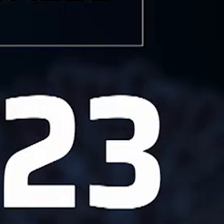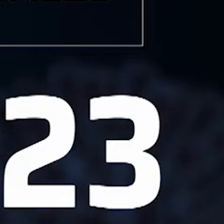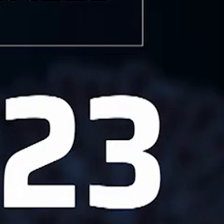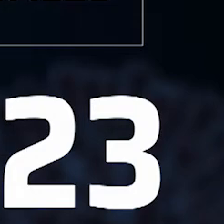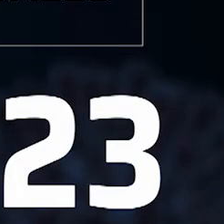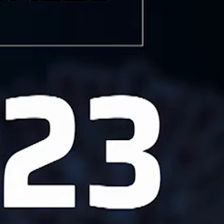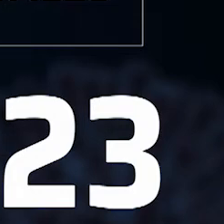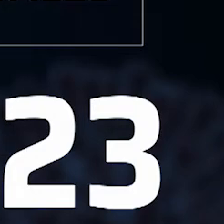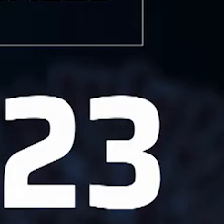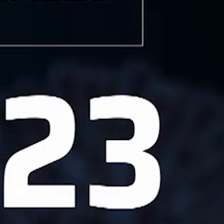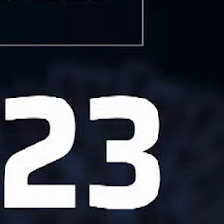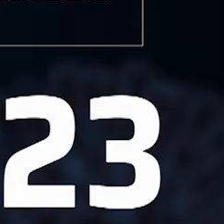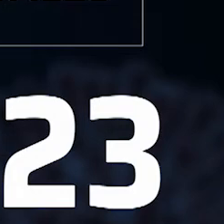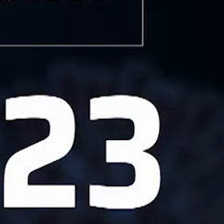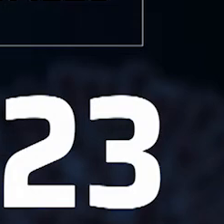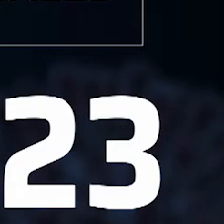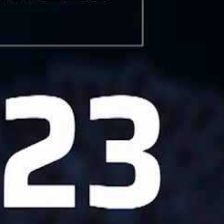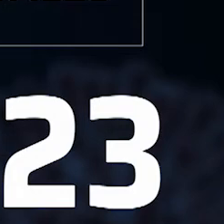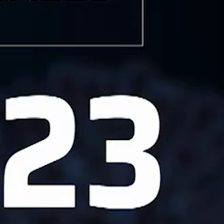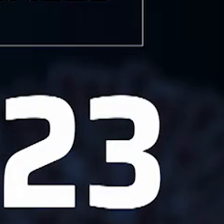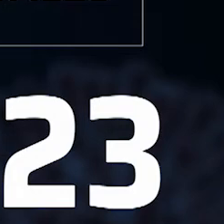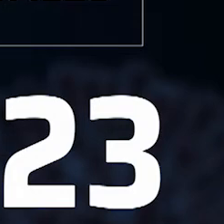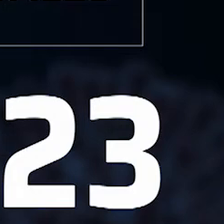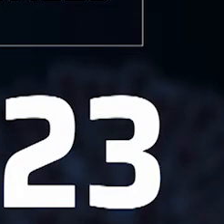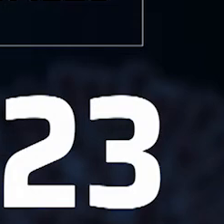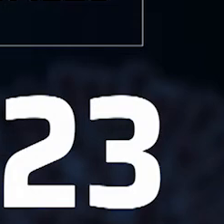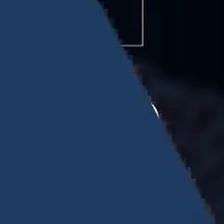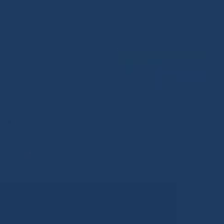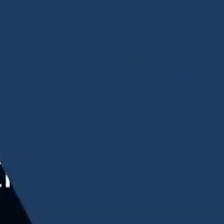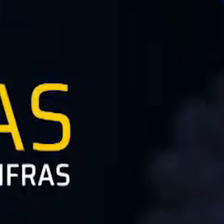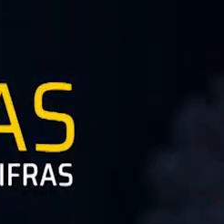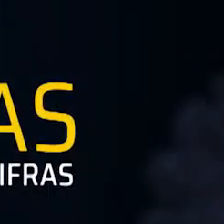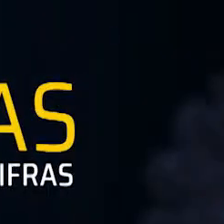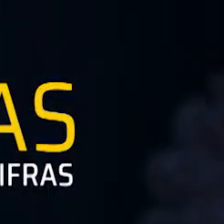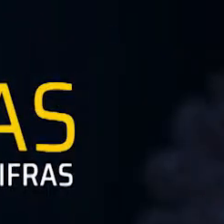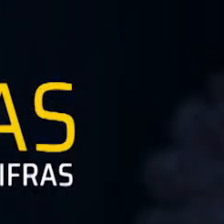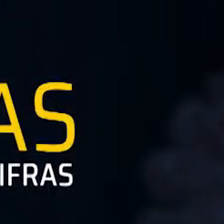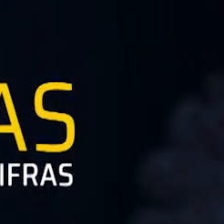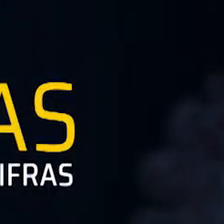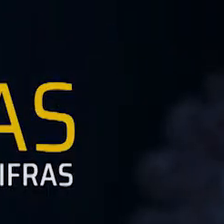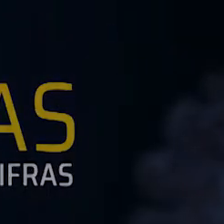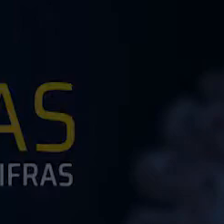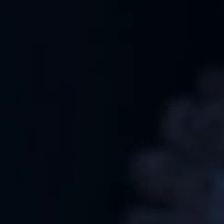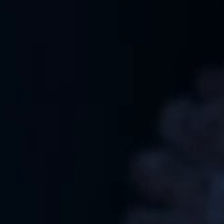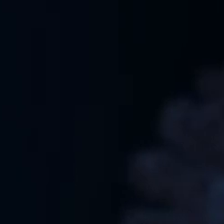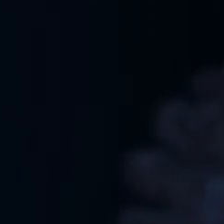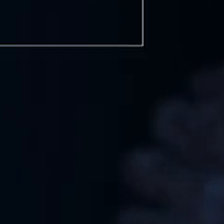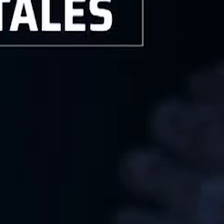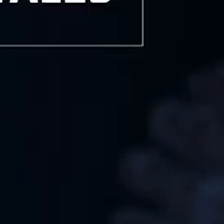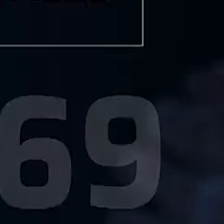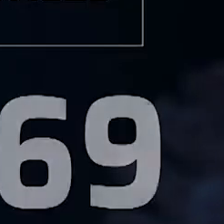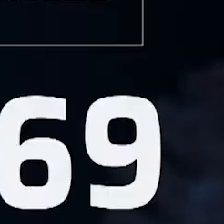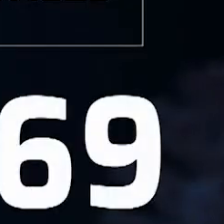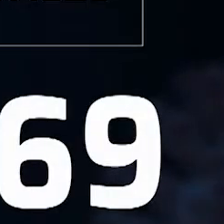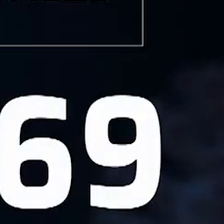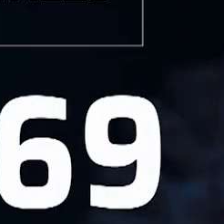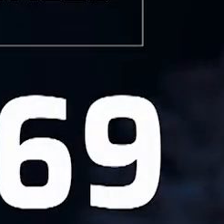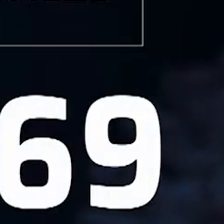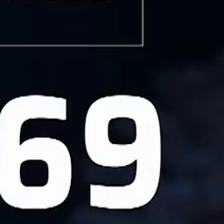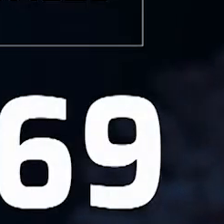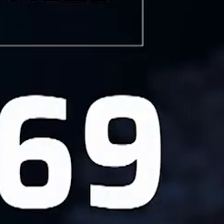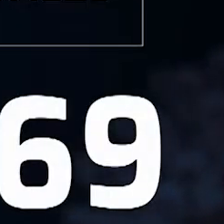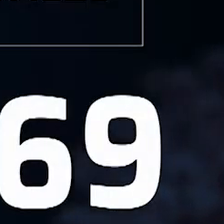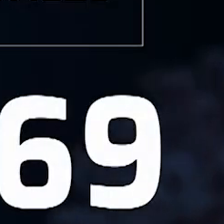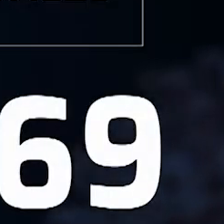,067. ¿Cuál es la situación en el departamento de Caldas? Veámoslo a continuación. Se reportaron nuevos